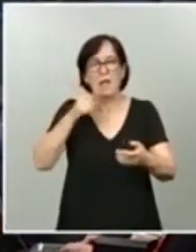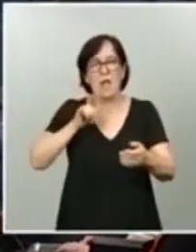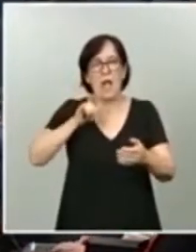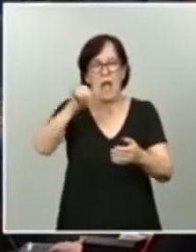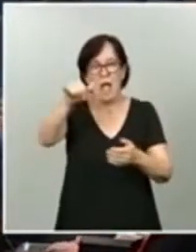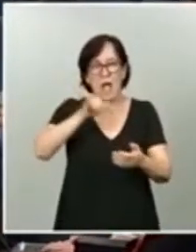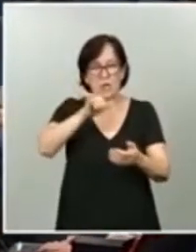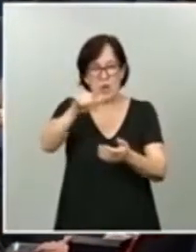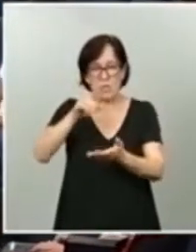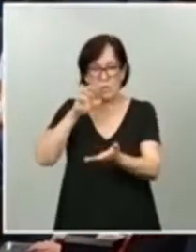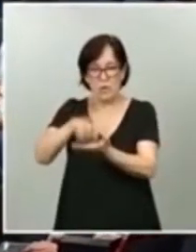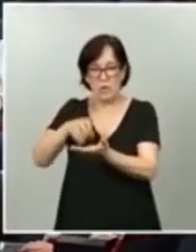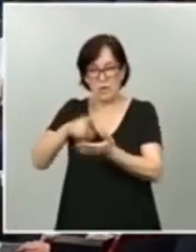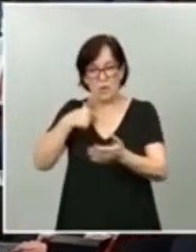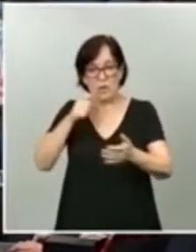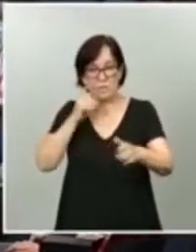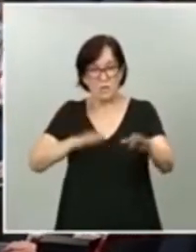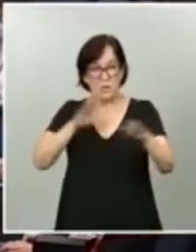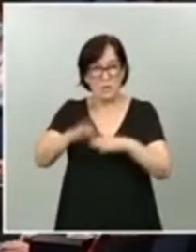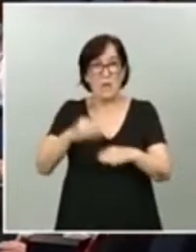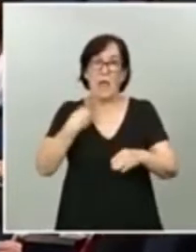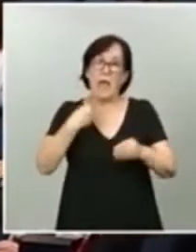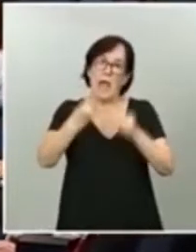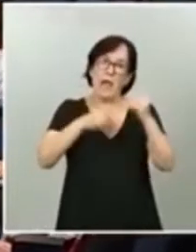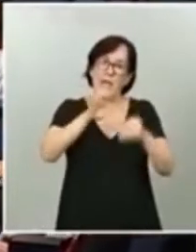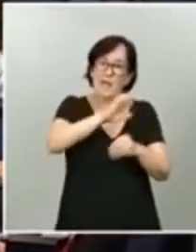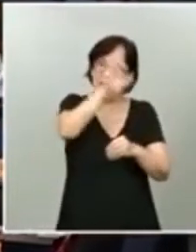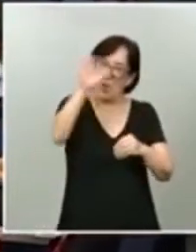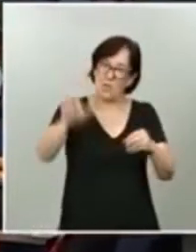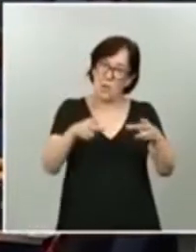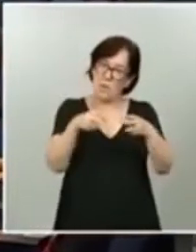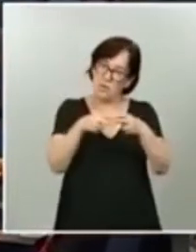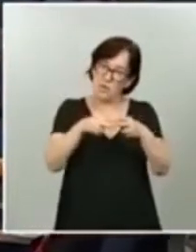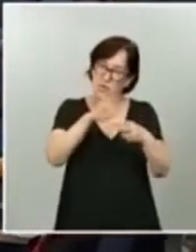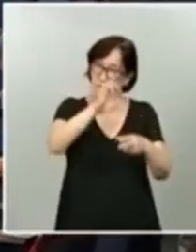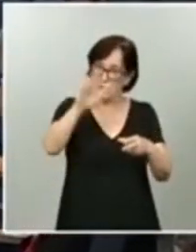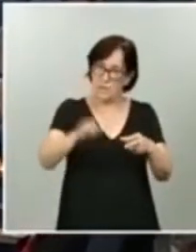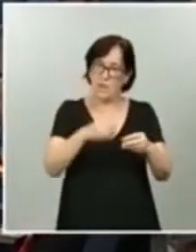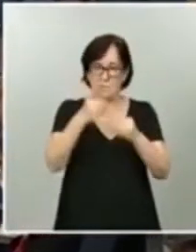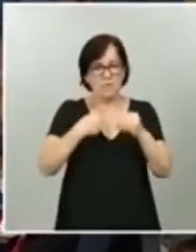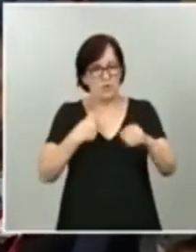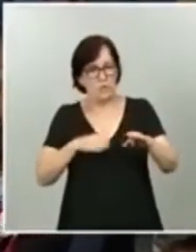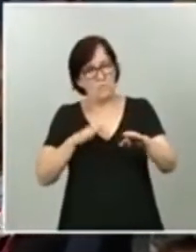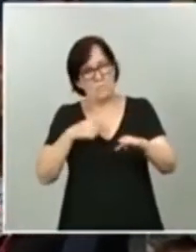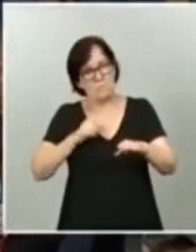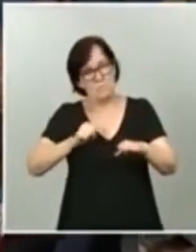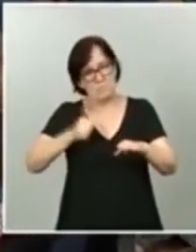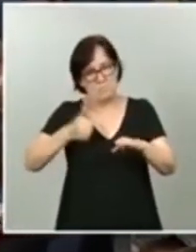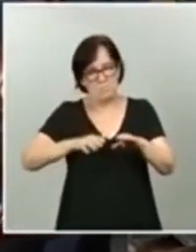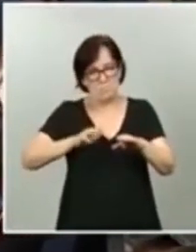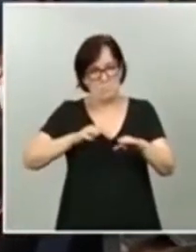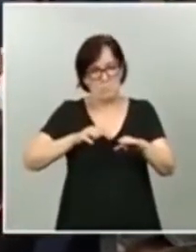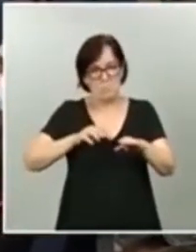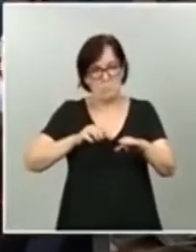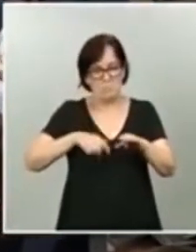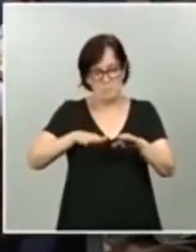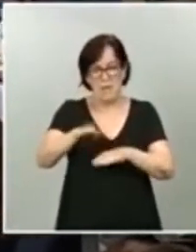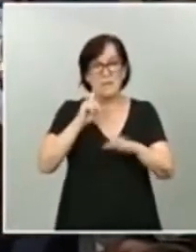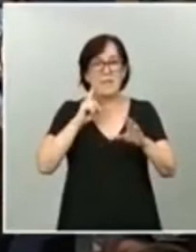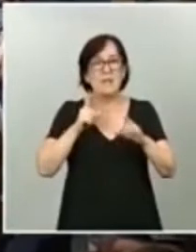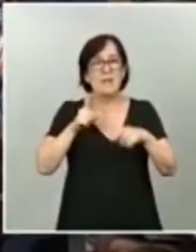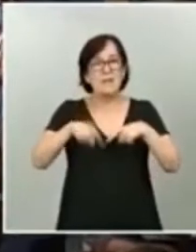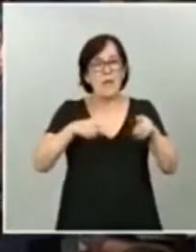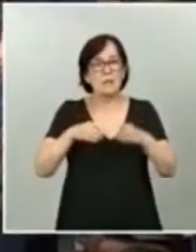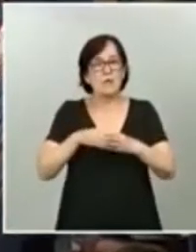nuestros propios socios europeos han dado al respecto. En cuanto al transporte marítimo, mejoramos